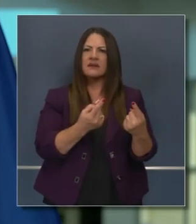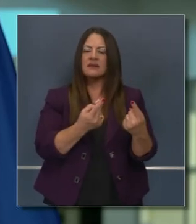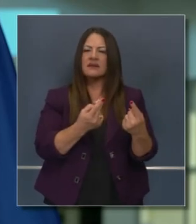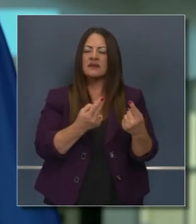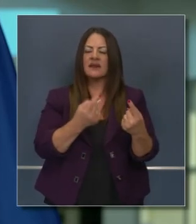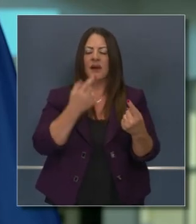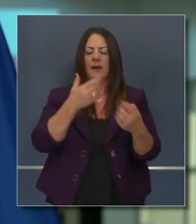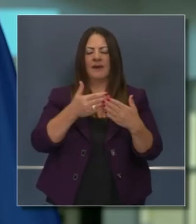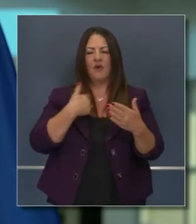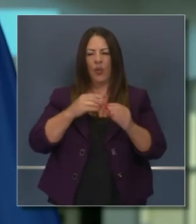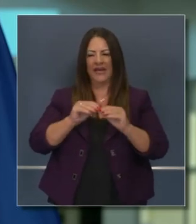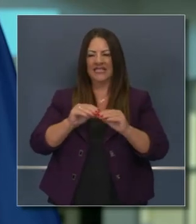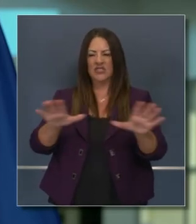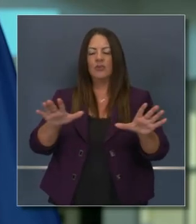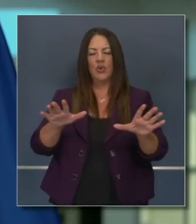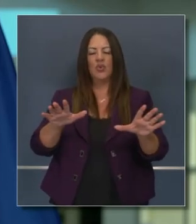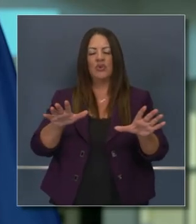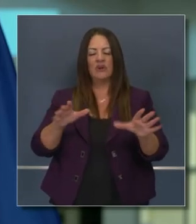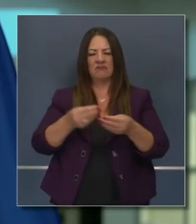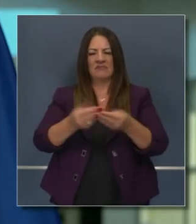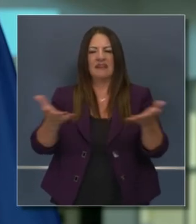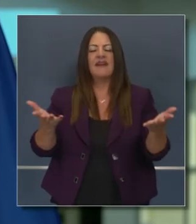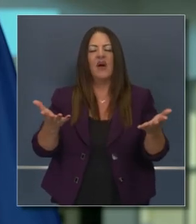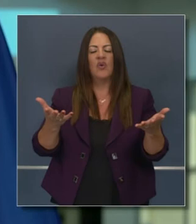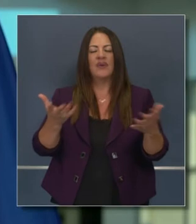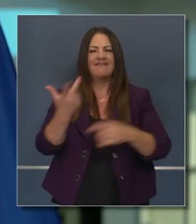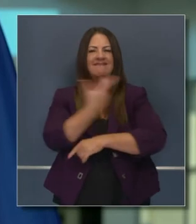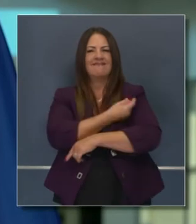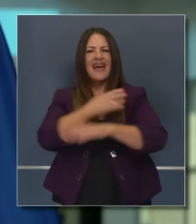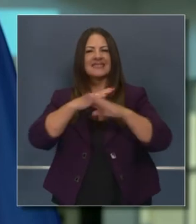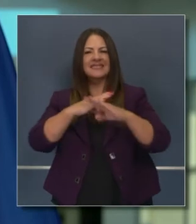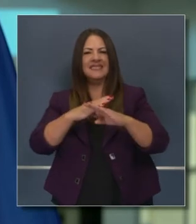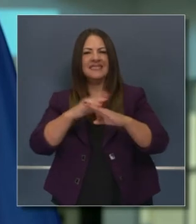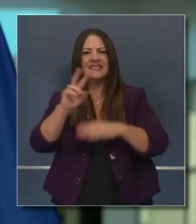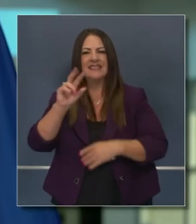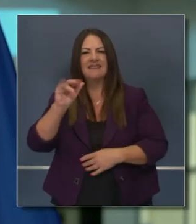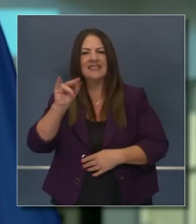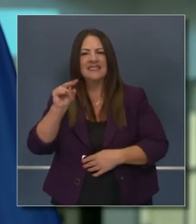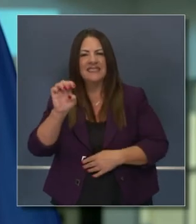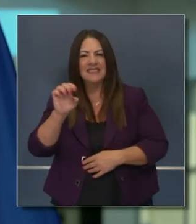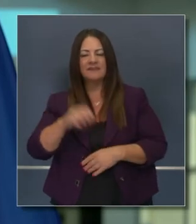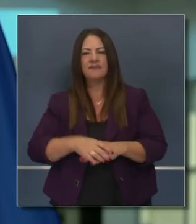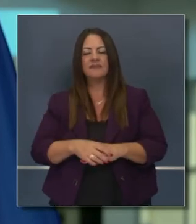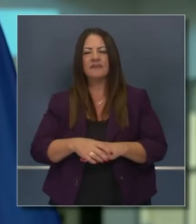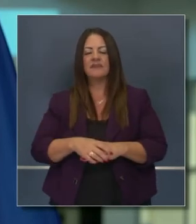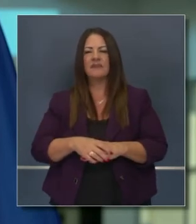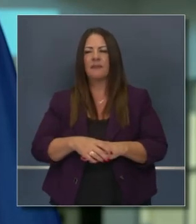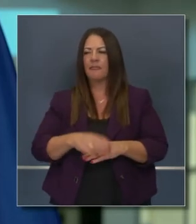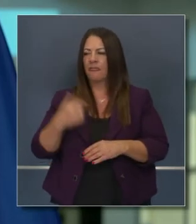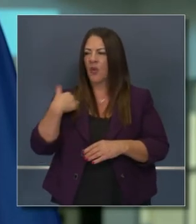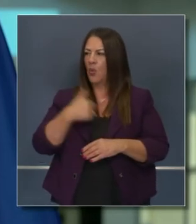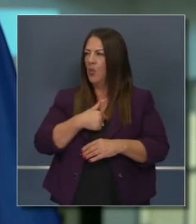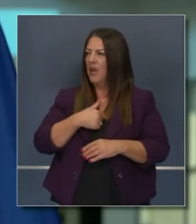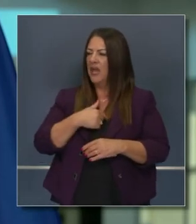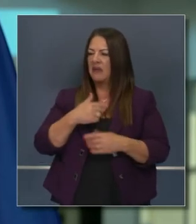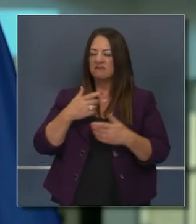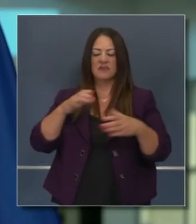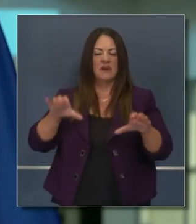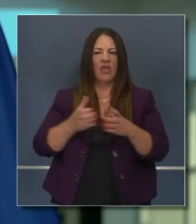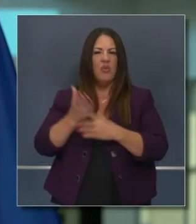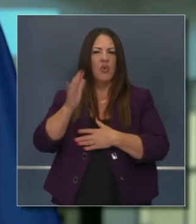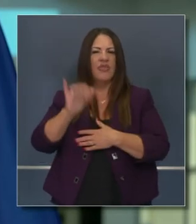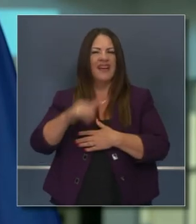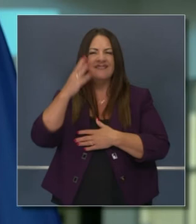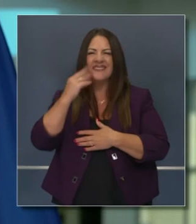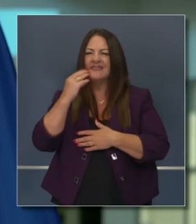el trabajo que ya hemos hecho respecto a la distribución de las vacunas, que hemos avanzado no solo